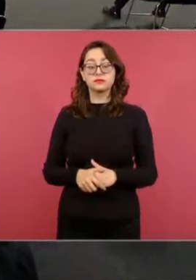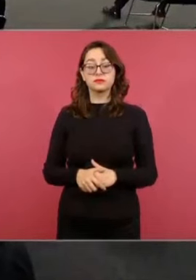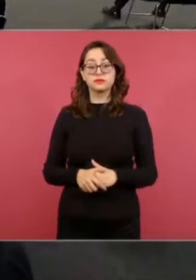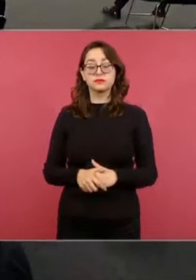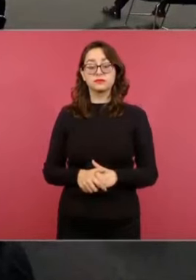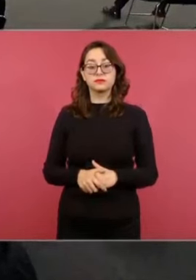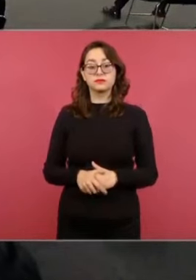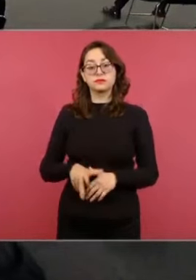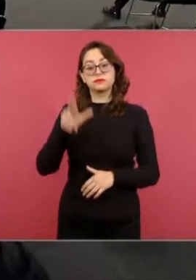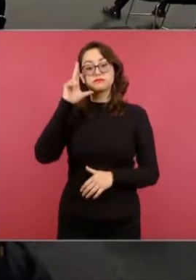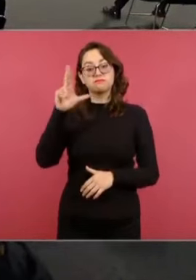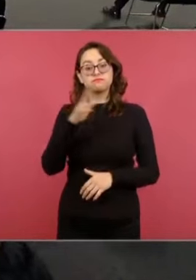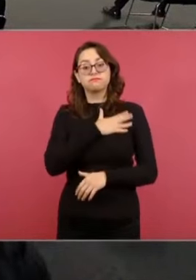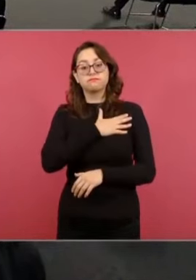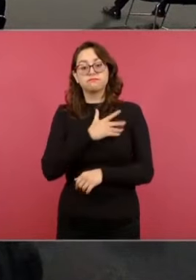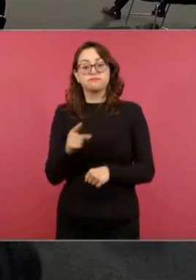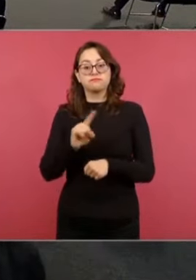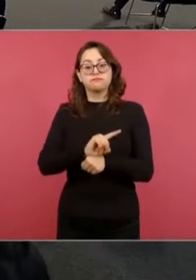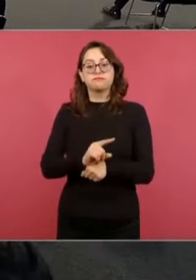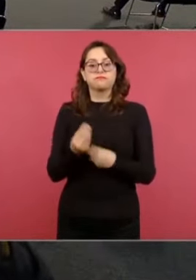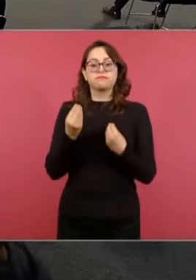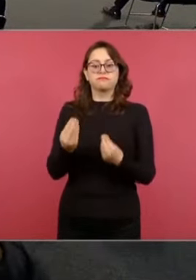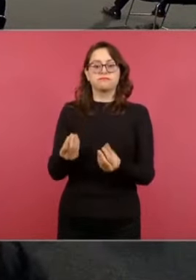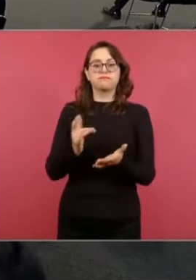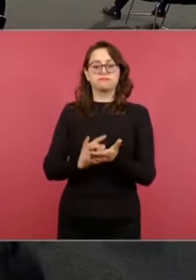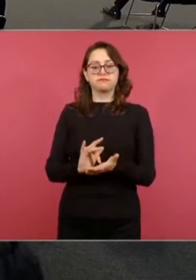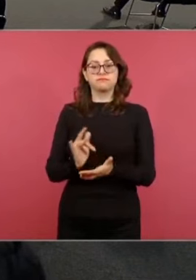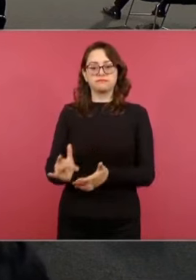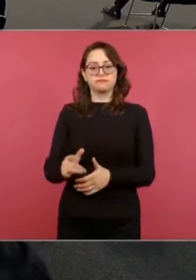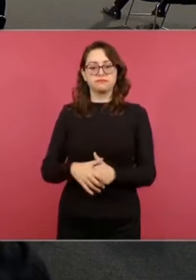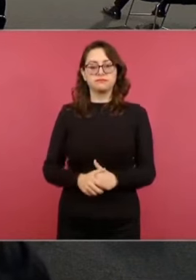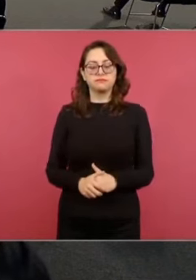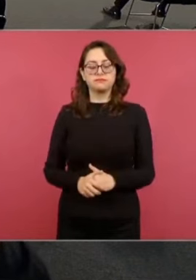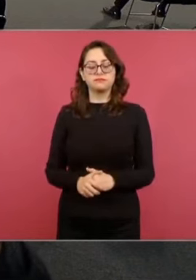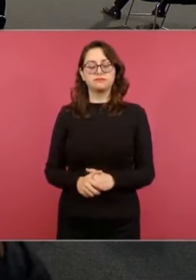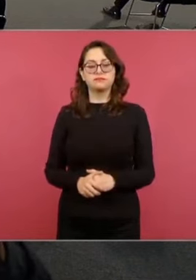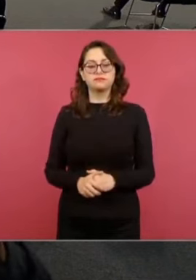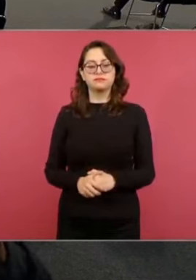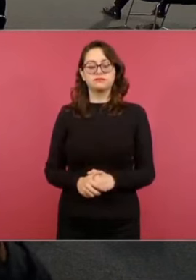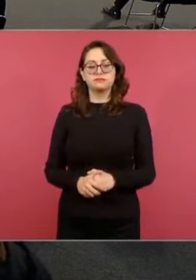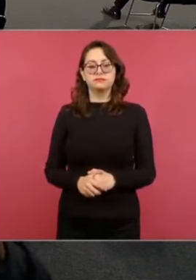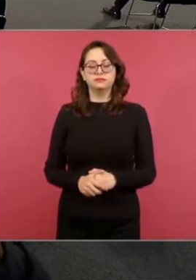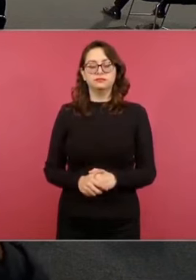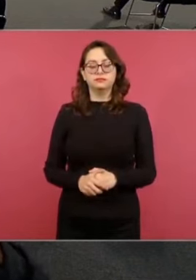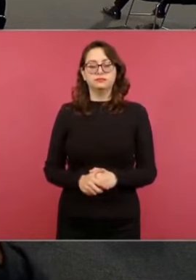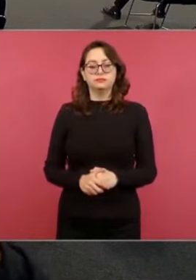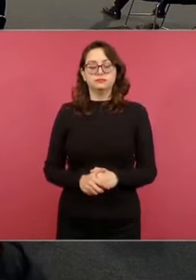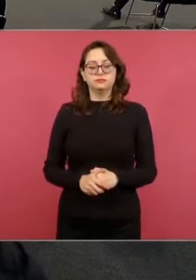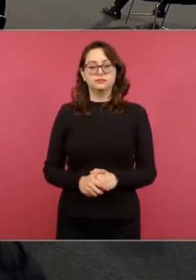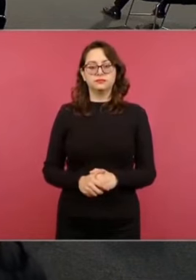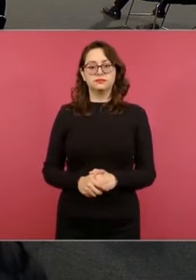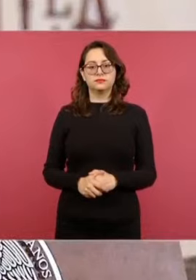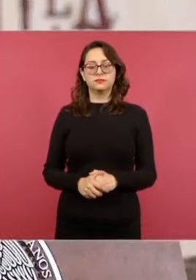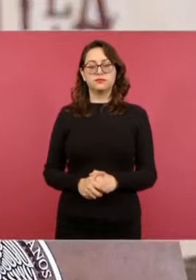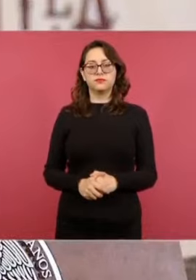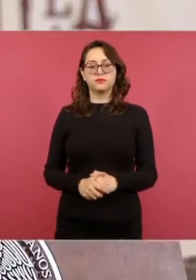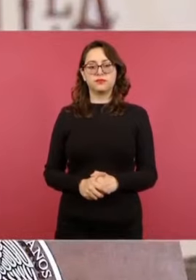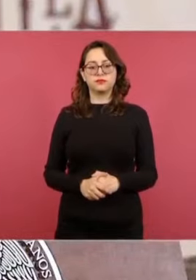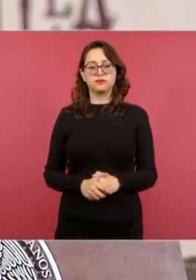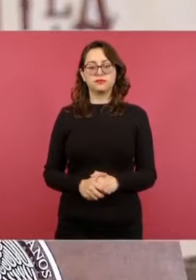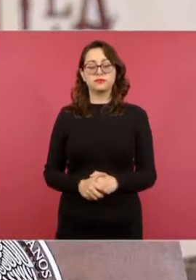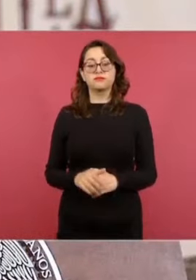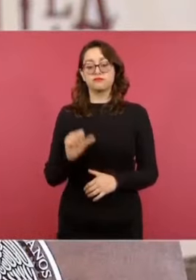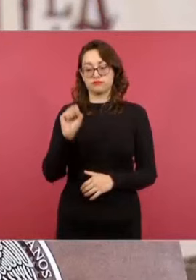Hola, muy buenos días. Muchas gracias por tu pregunta. La Secretaría de la Defensa Nacional participa en la